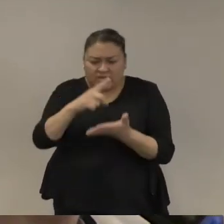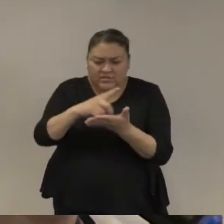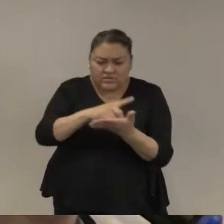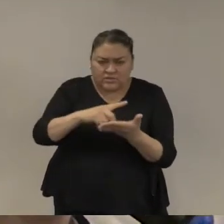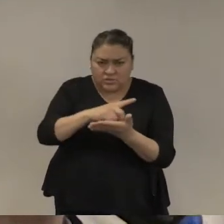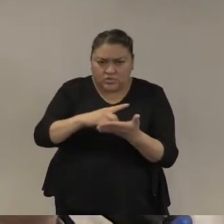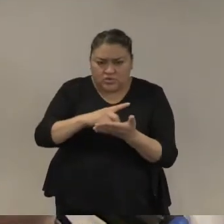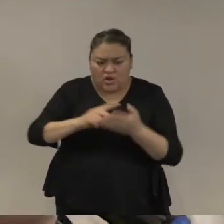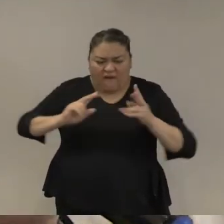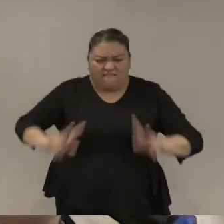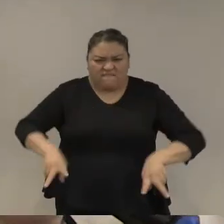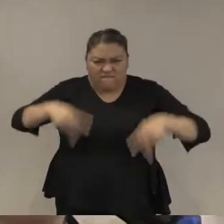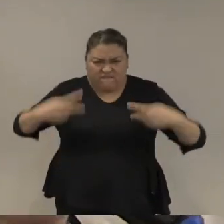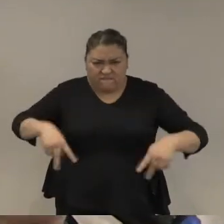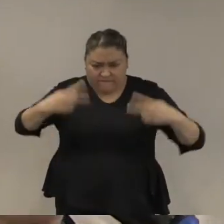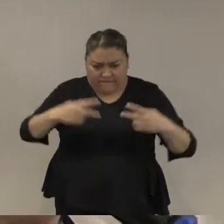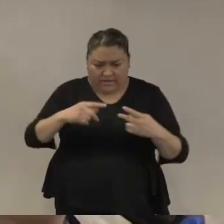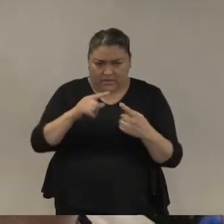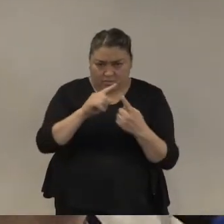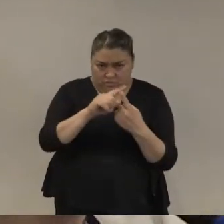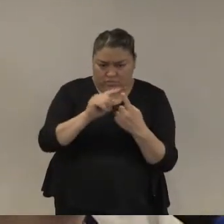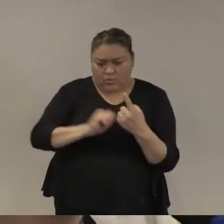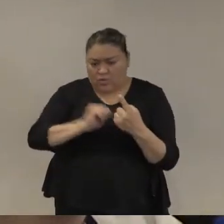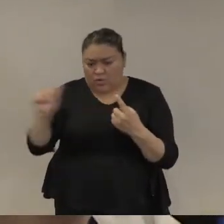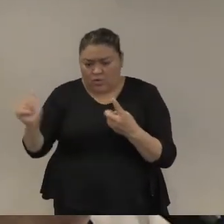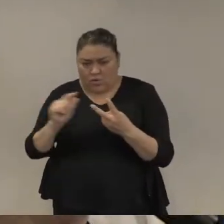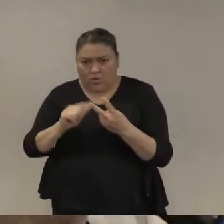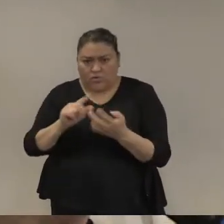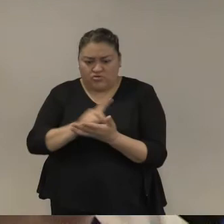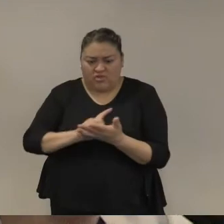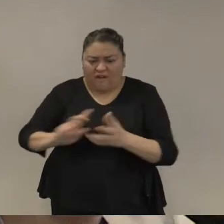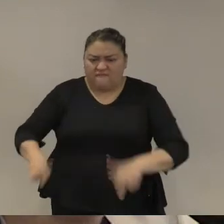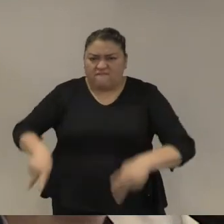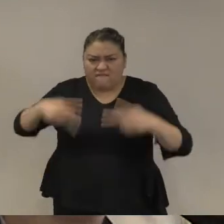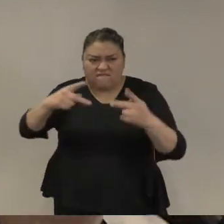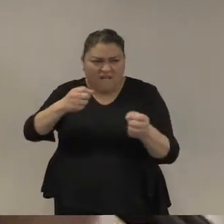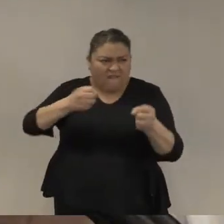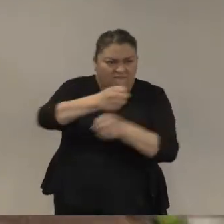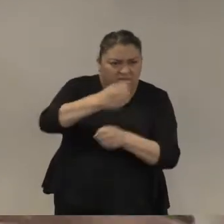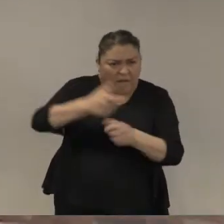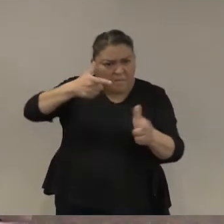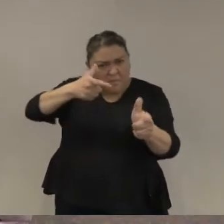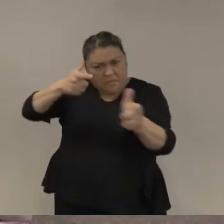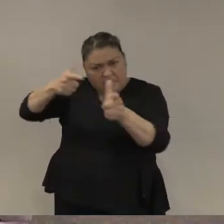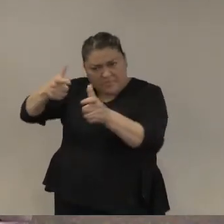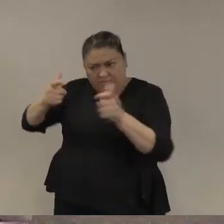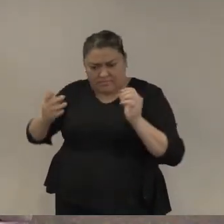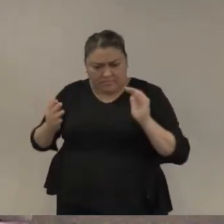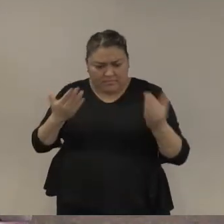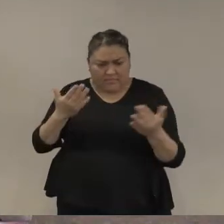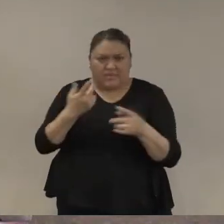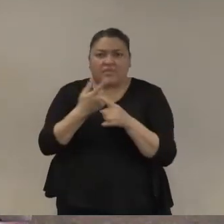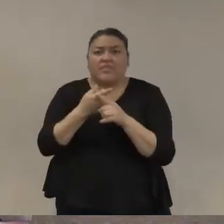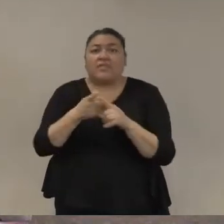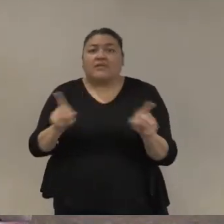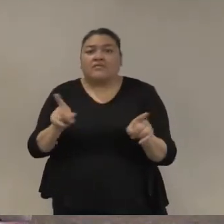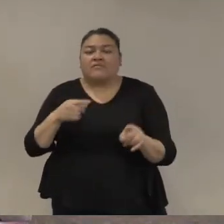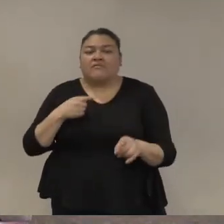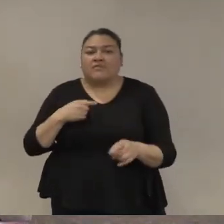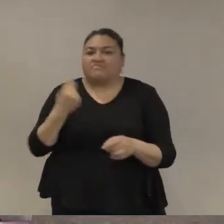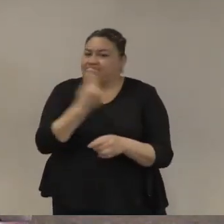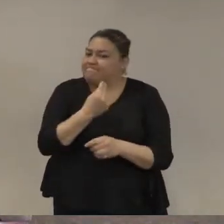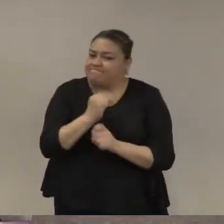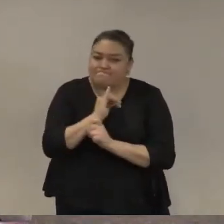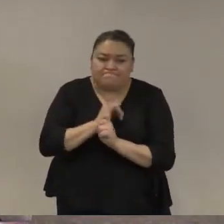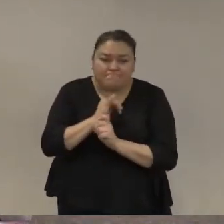microtráfico violento y no violento y enfoca los recursos policivos en contra de los más violentos